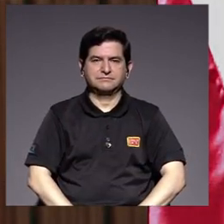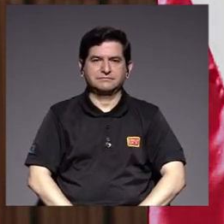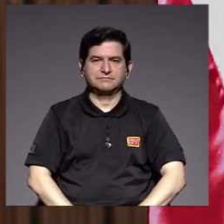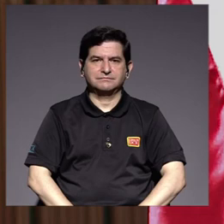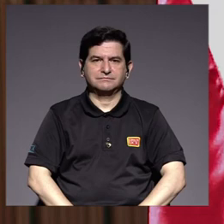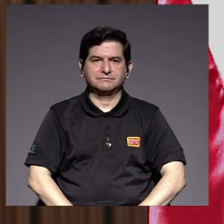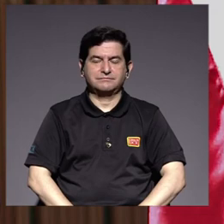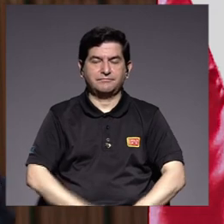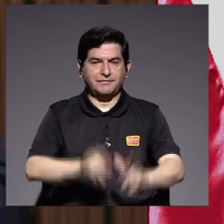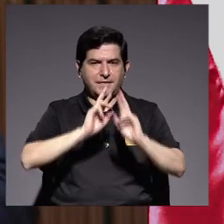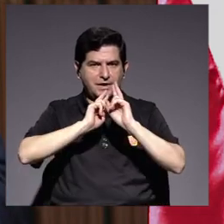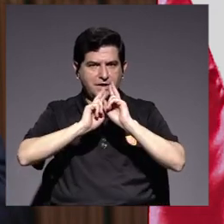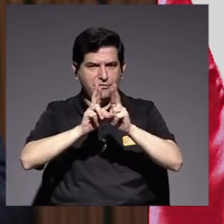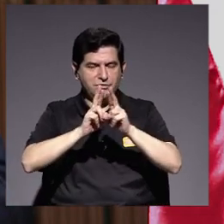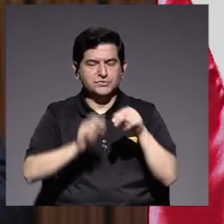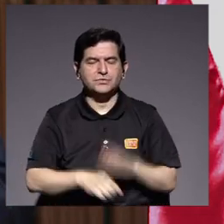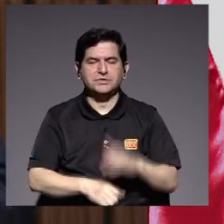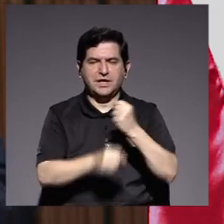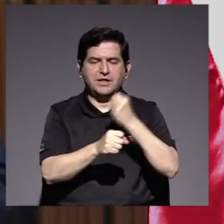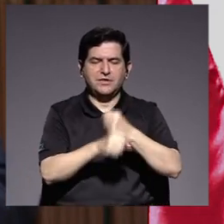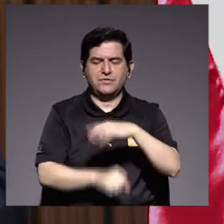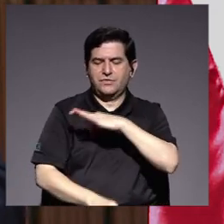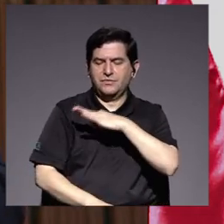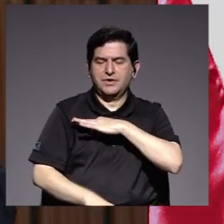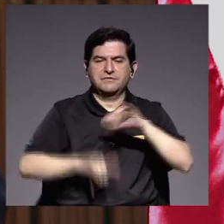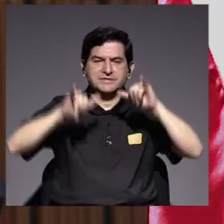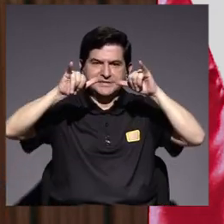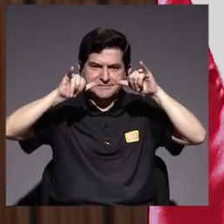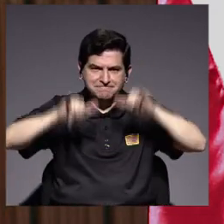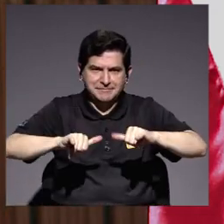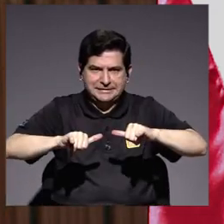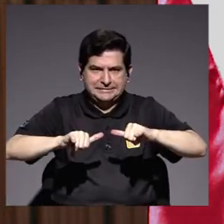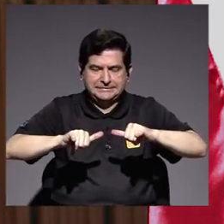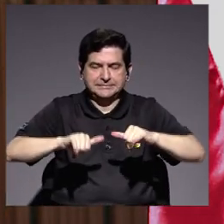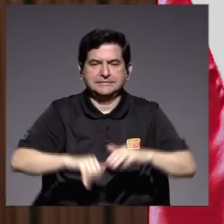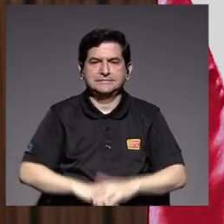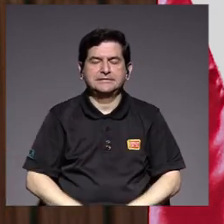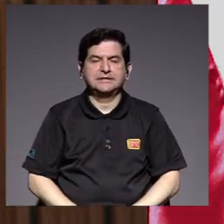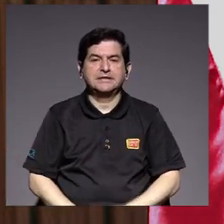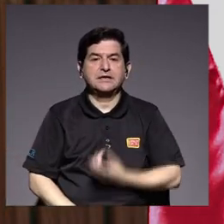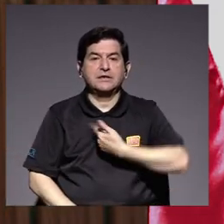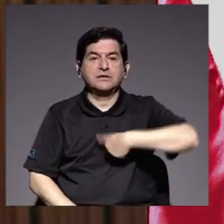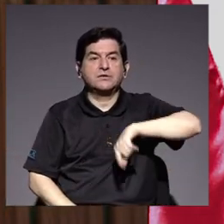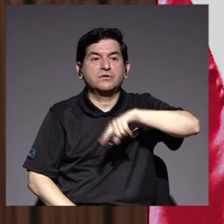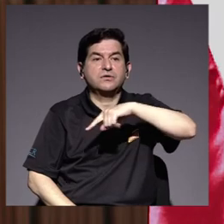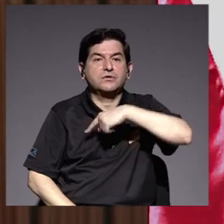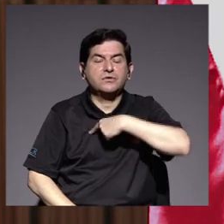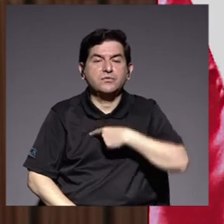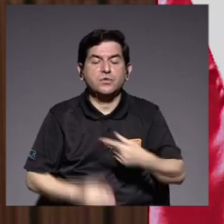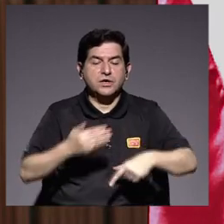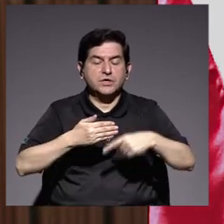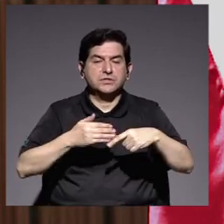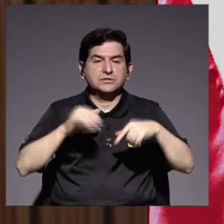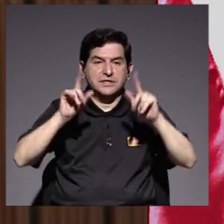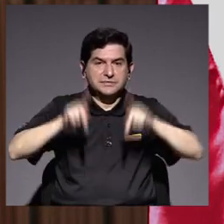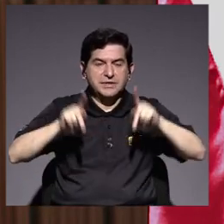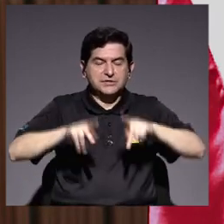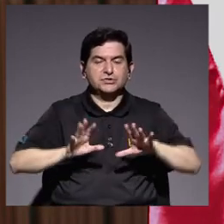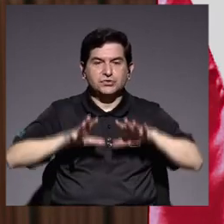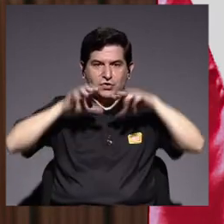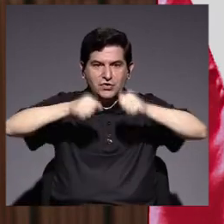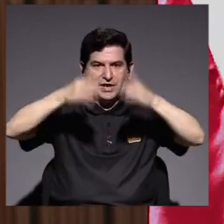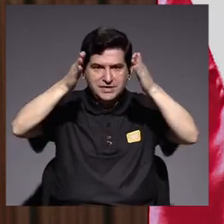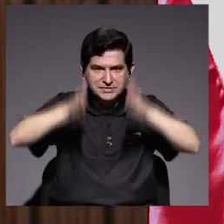como resultado de estos esfuerzos para favorecer la permanencia nuestras graduadas y graduados han